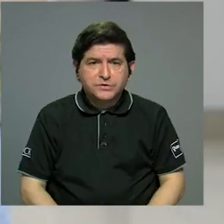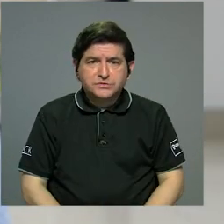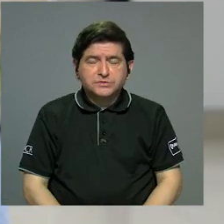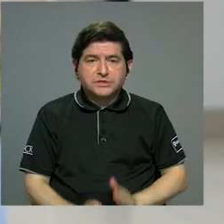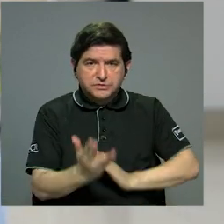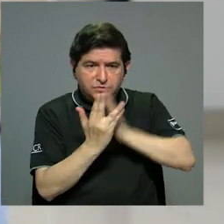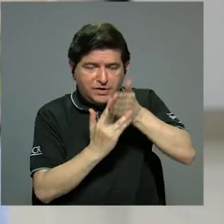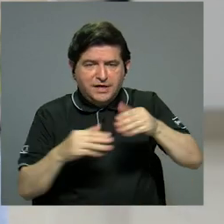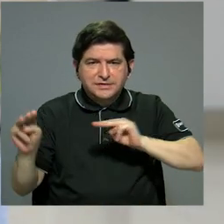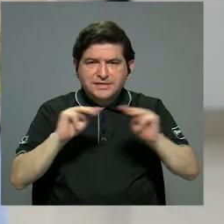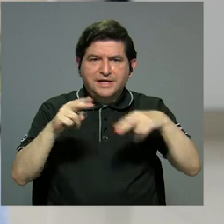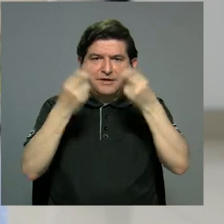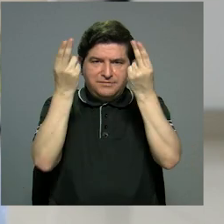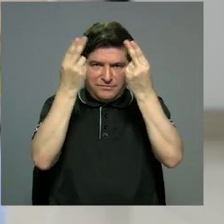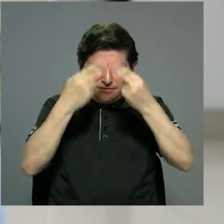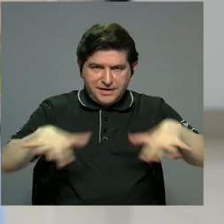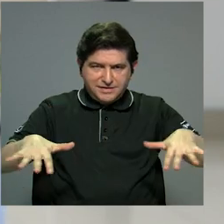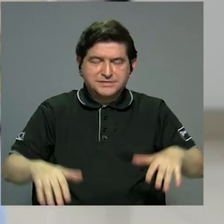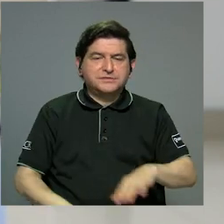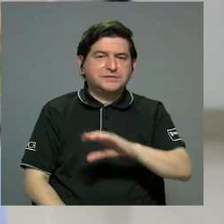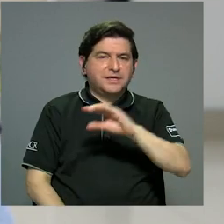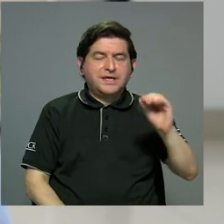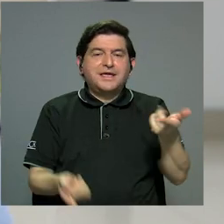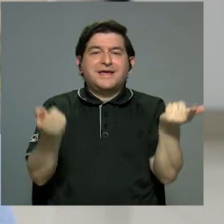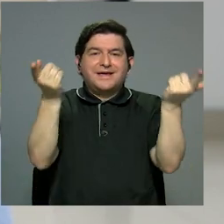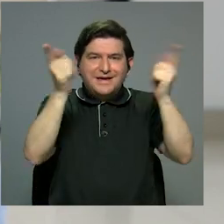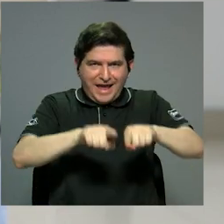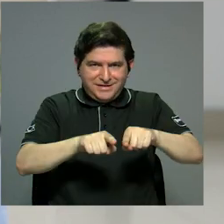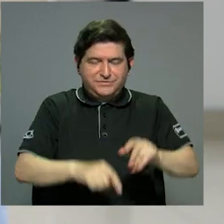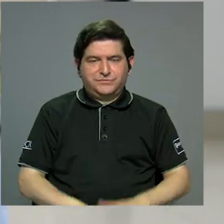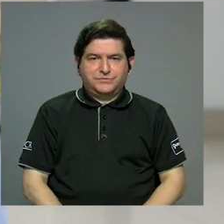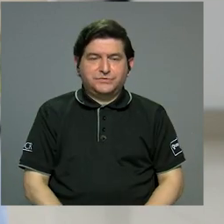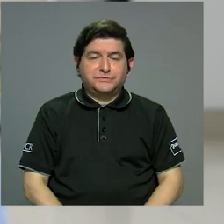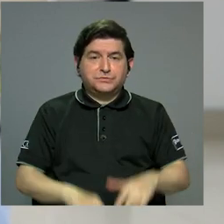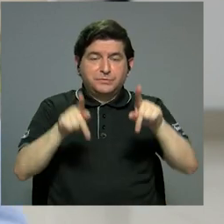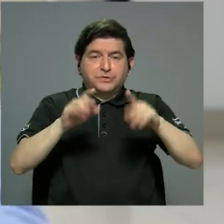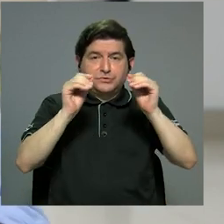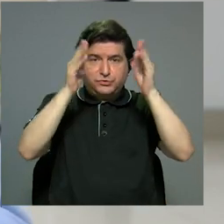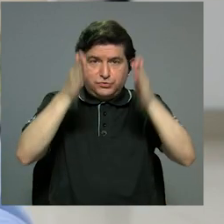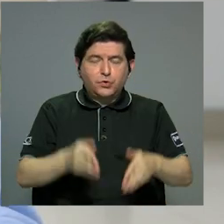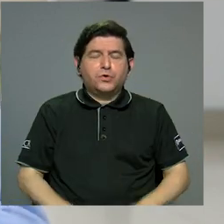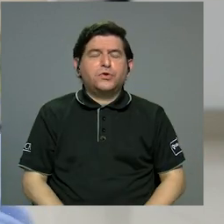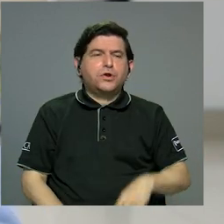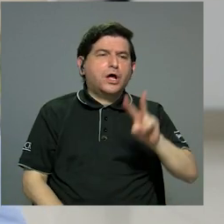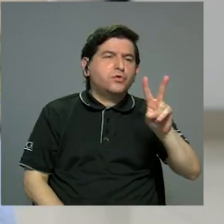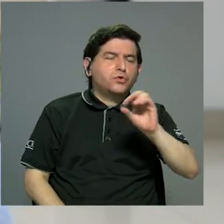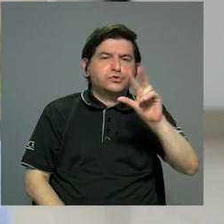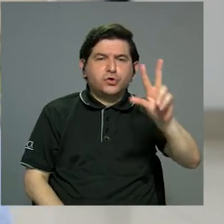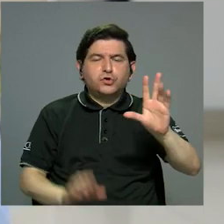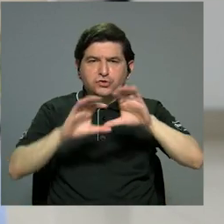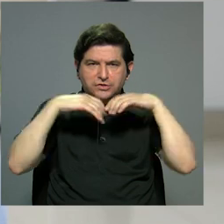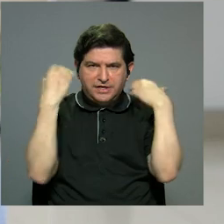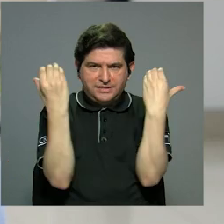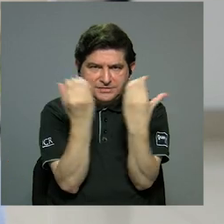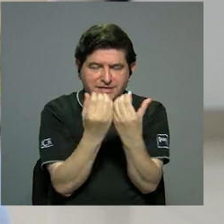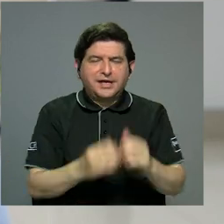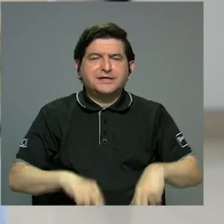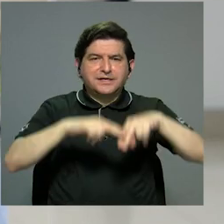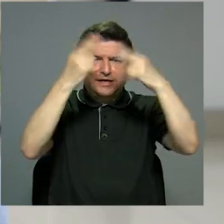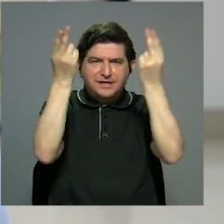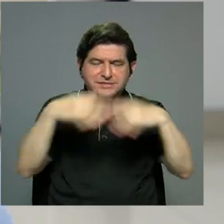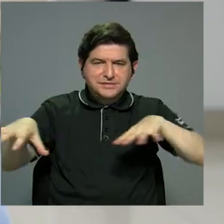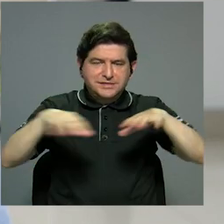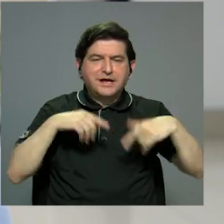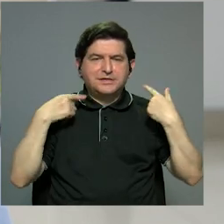través de mediación virtual en muchos casos y tenemos también casos donde la persona docente imparte dos o tres sesiones que son